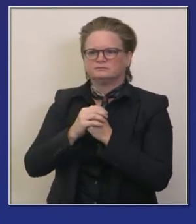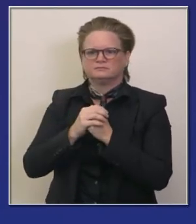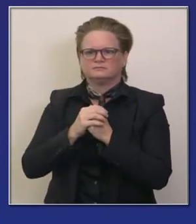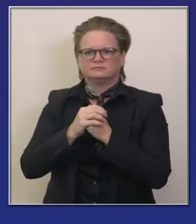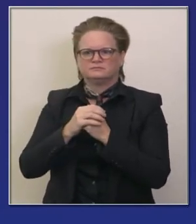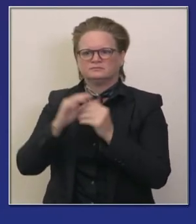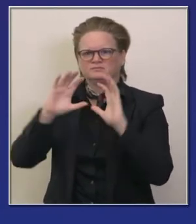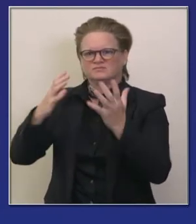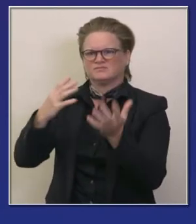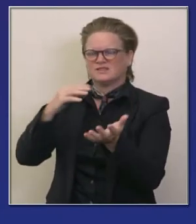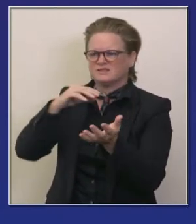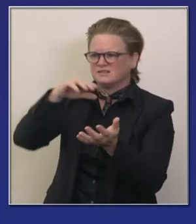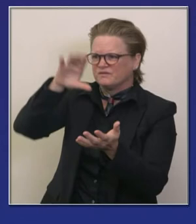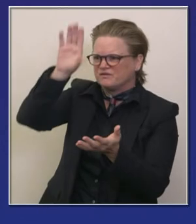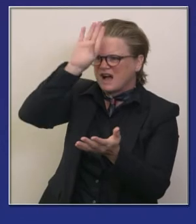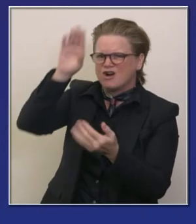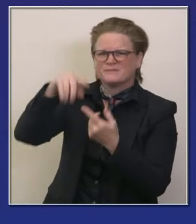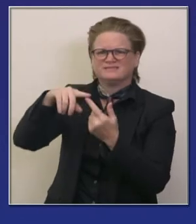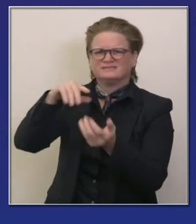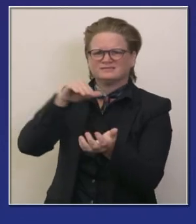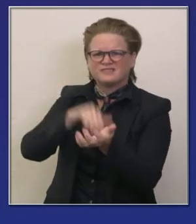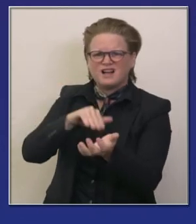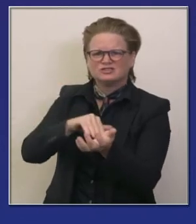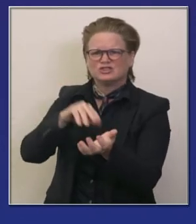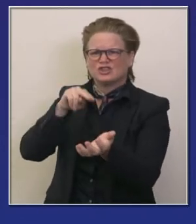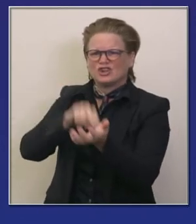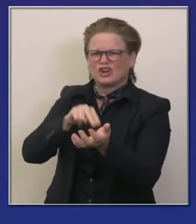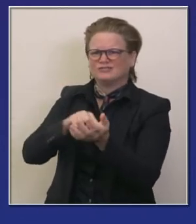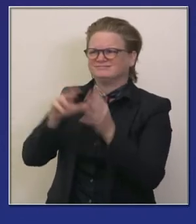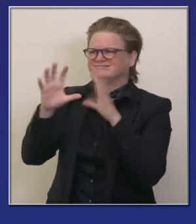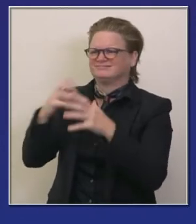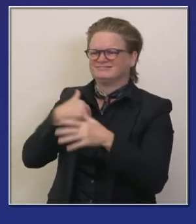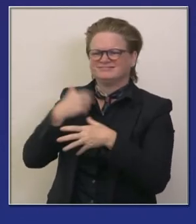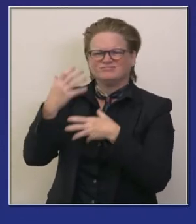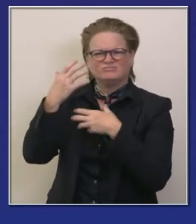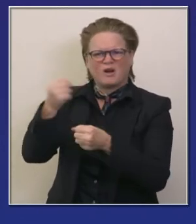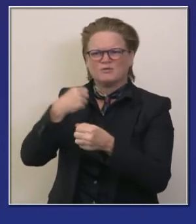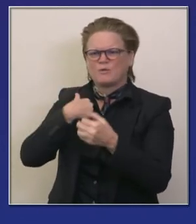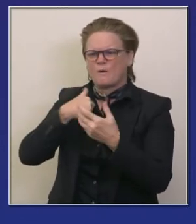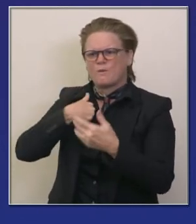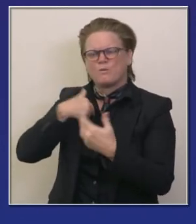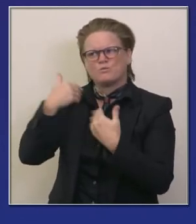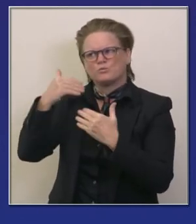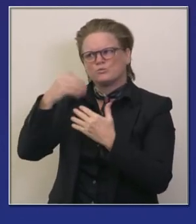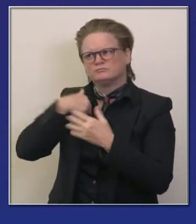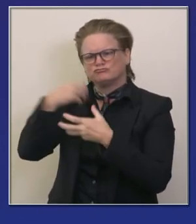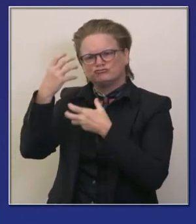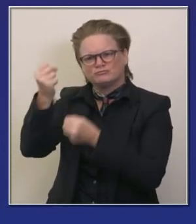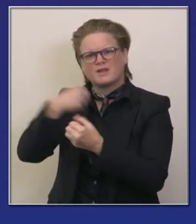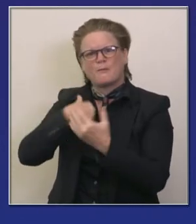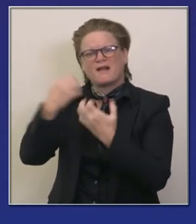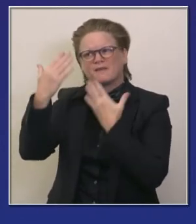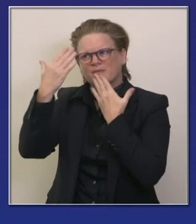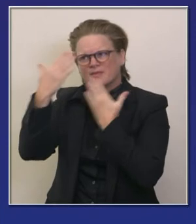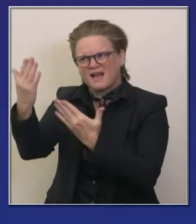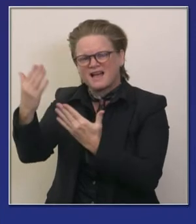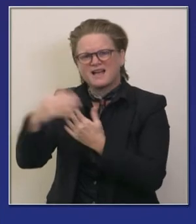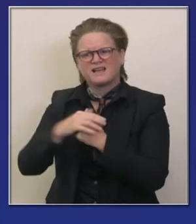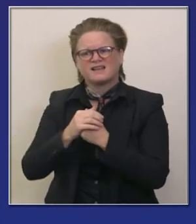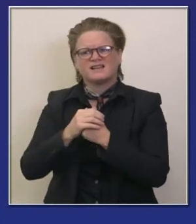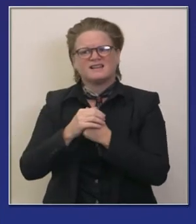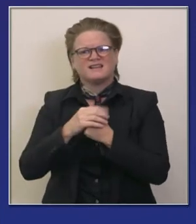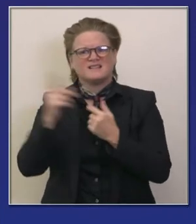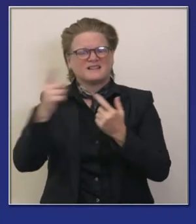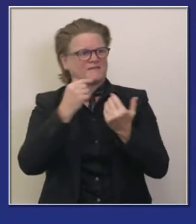enfermeras doctores verán ustedes otros en ese mismo grupo y les quiero recordar la temporada